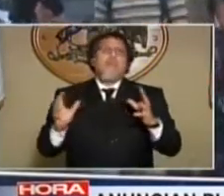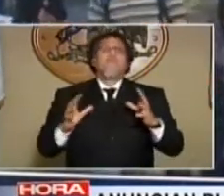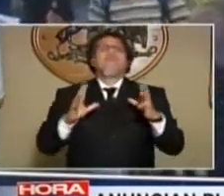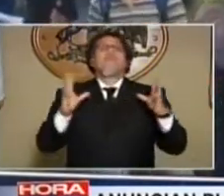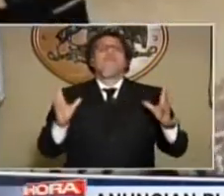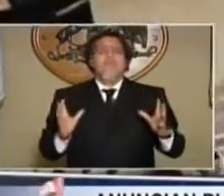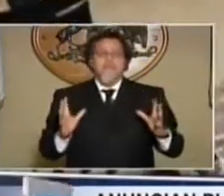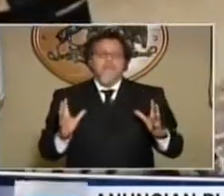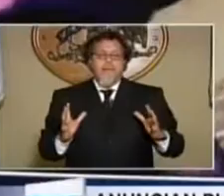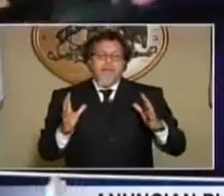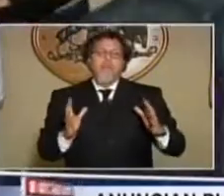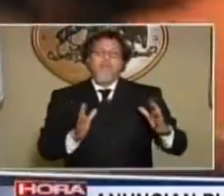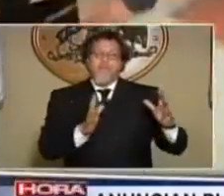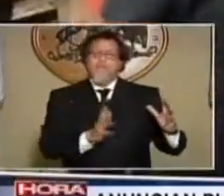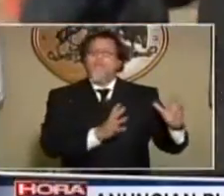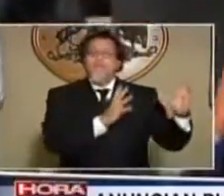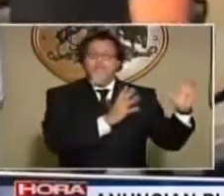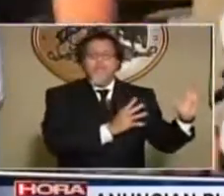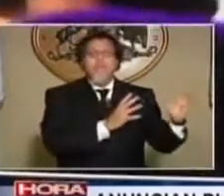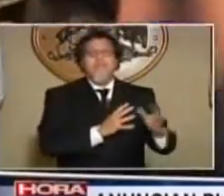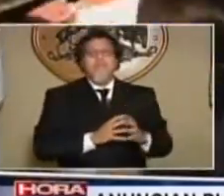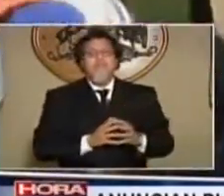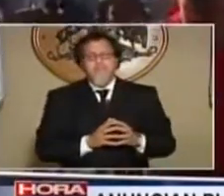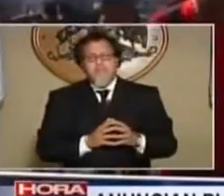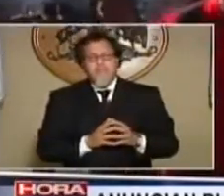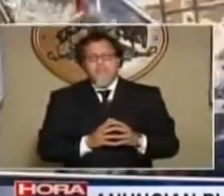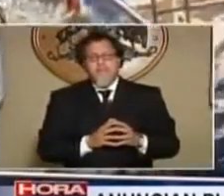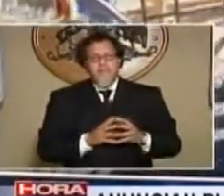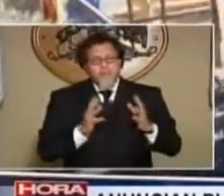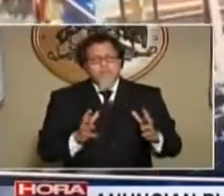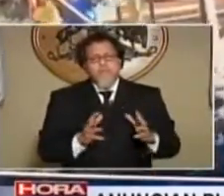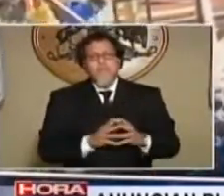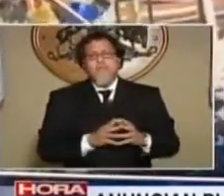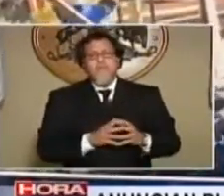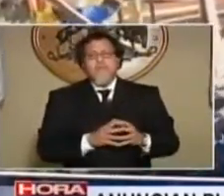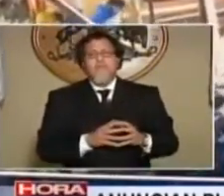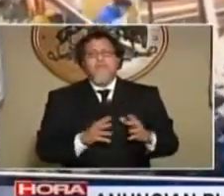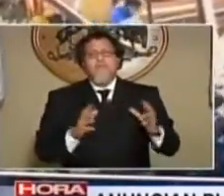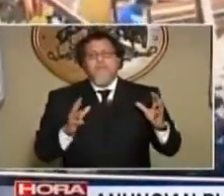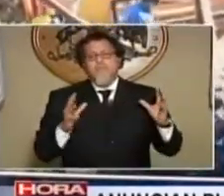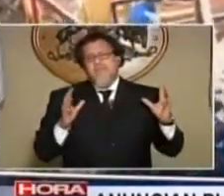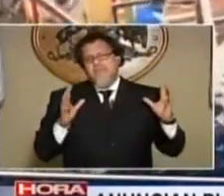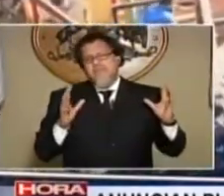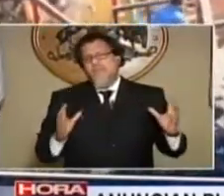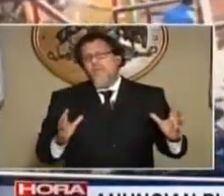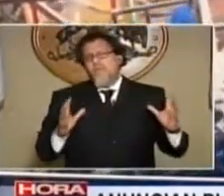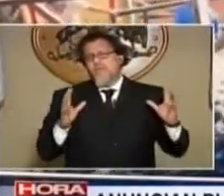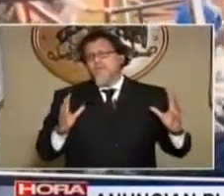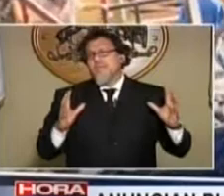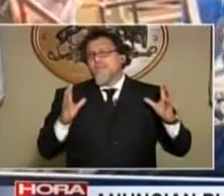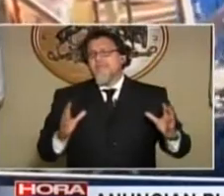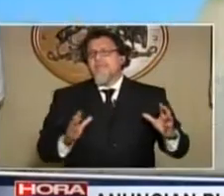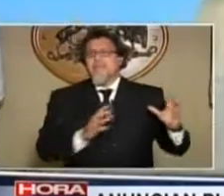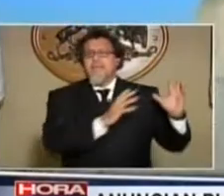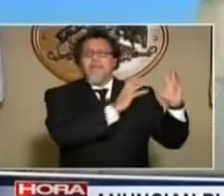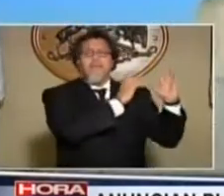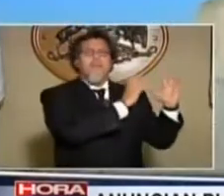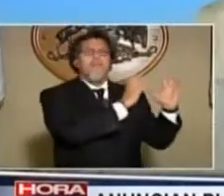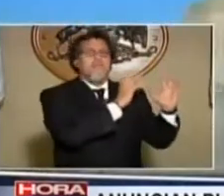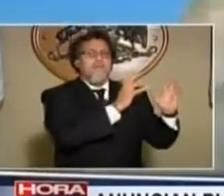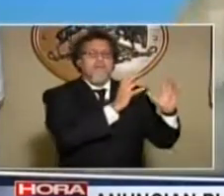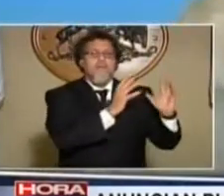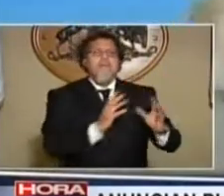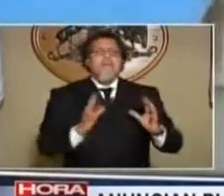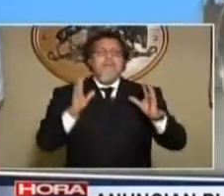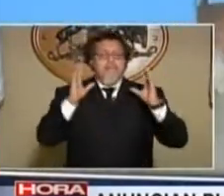trataría de no redescubrir la rueda. Acá hubo un incendio muy importante en el 2013, muy serio, que afectó a 274, 280 casas